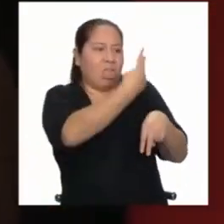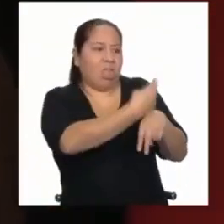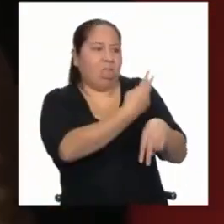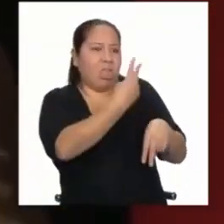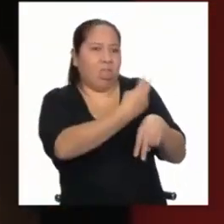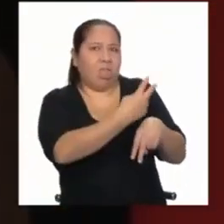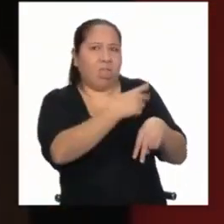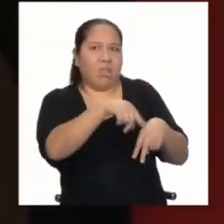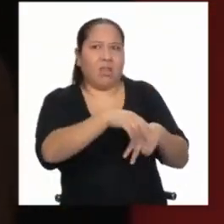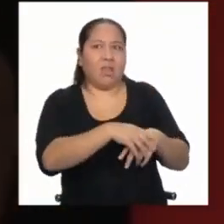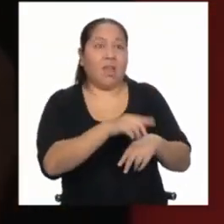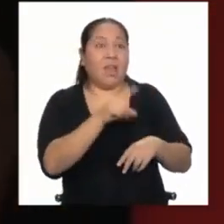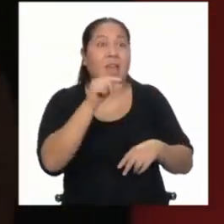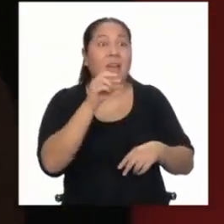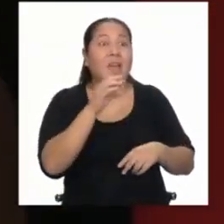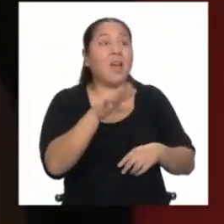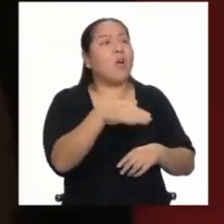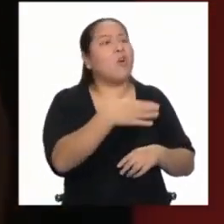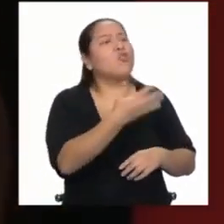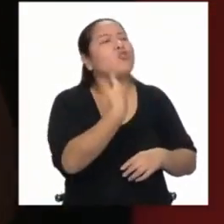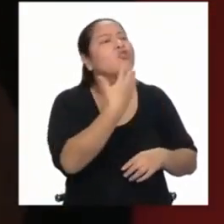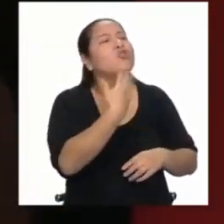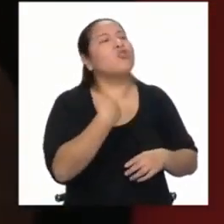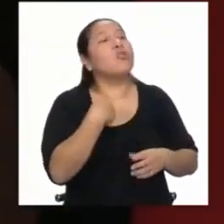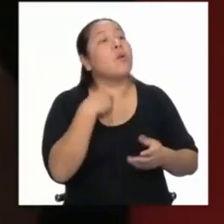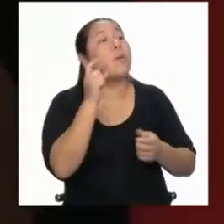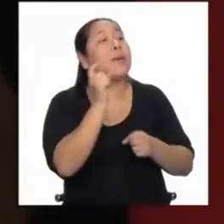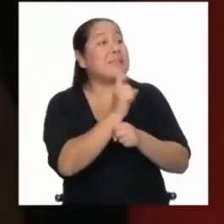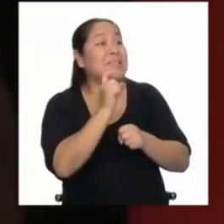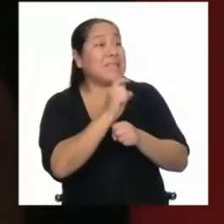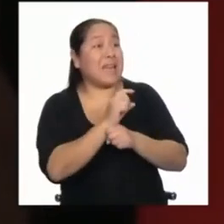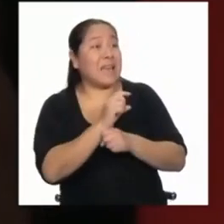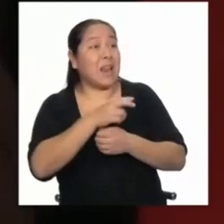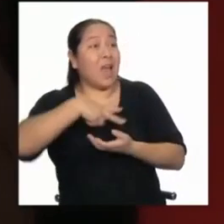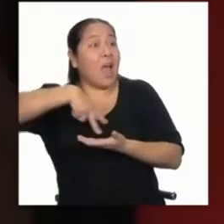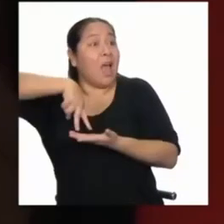semáforo en grau y decirle, escúchame, yo te voy a enseñar ballet.